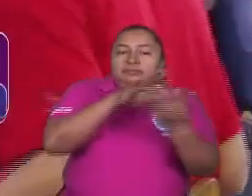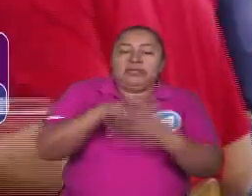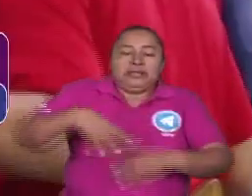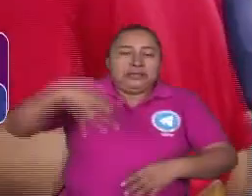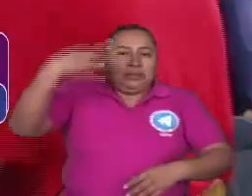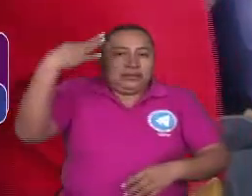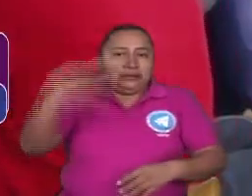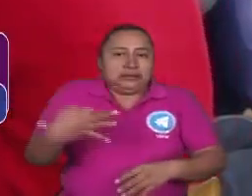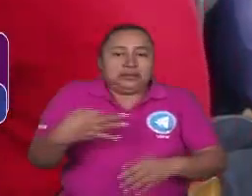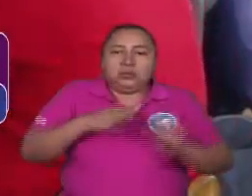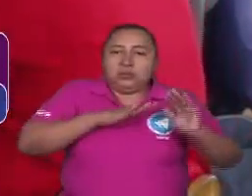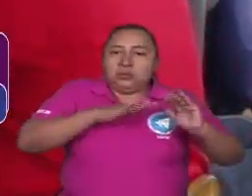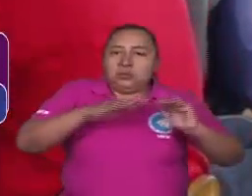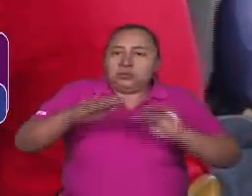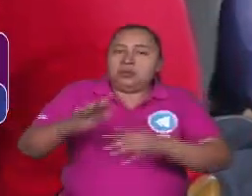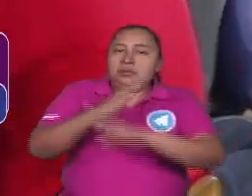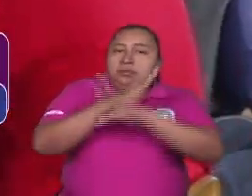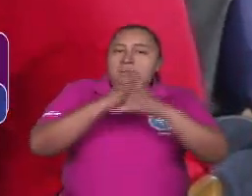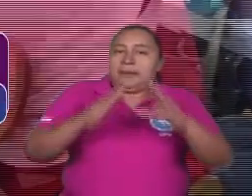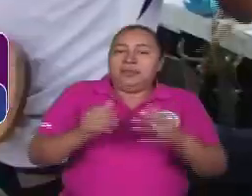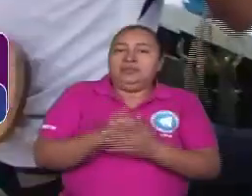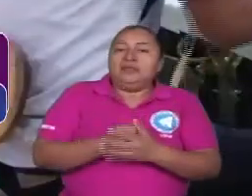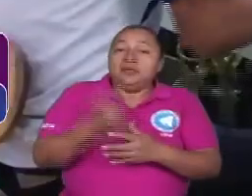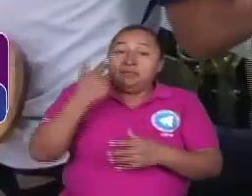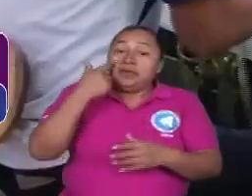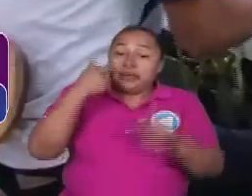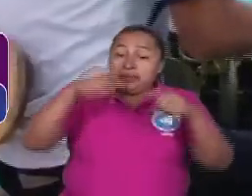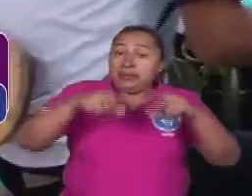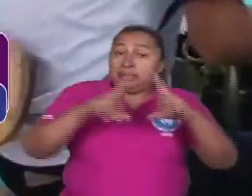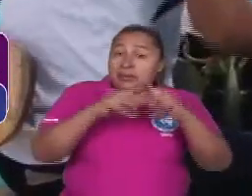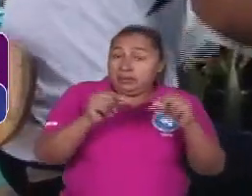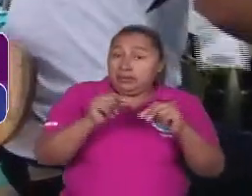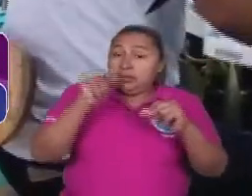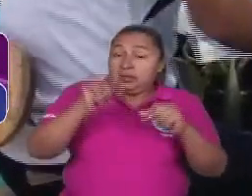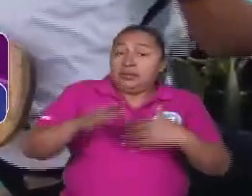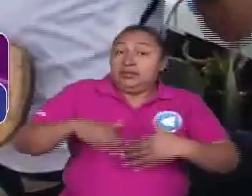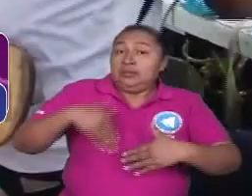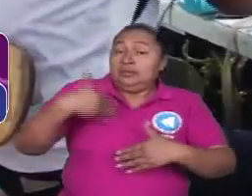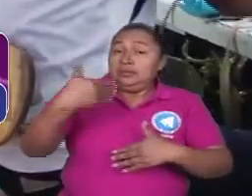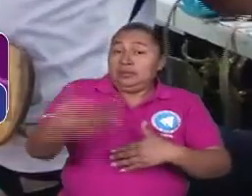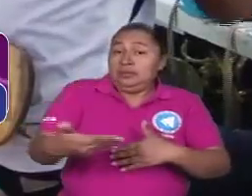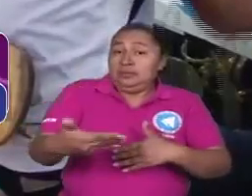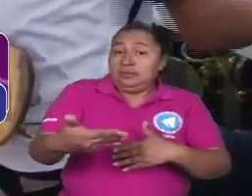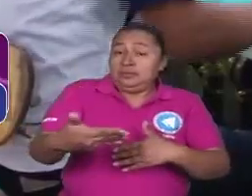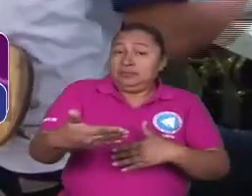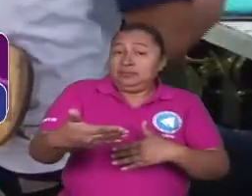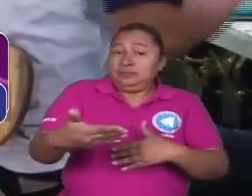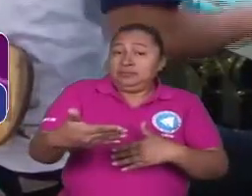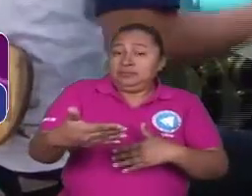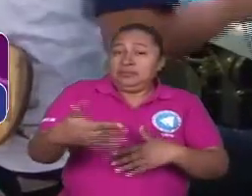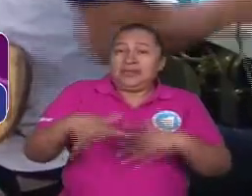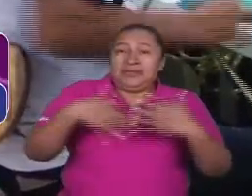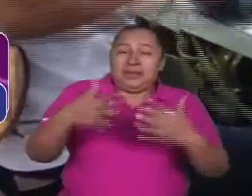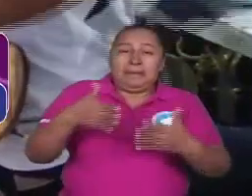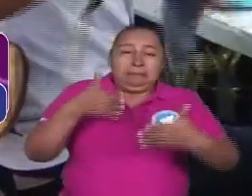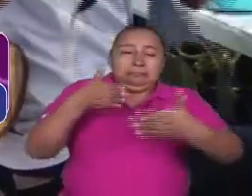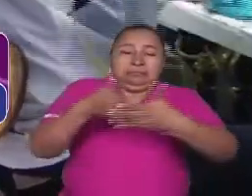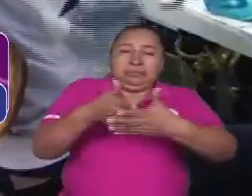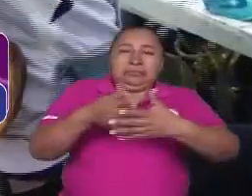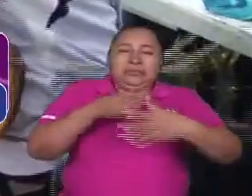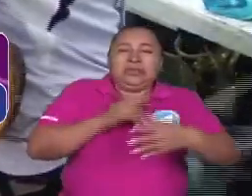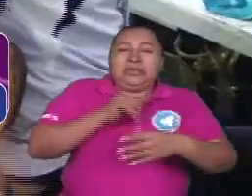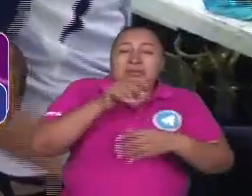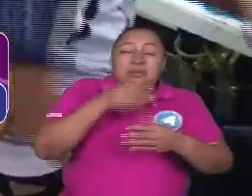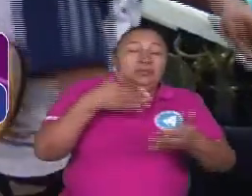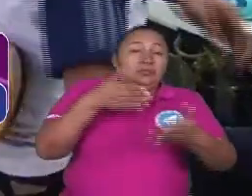garantizar estabilidad y paz fíjate que Nicaragua con el después del ese parteaguas del neoliberalismo